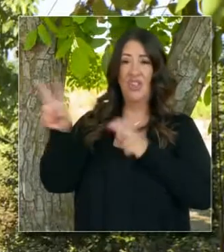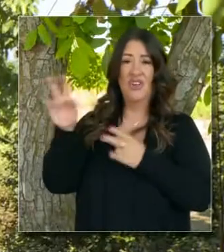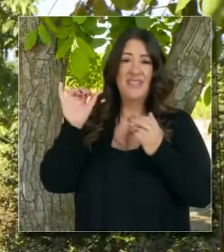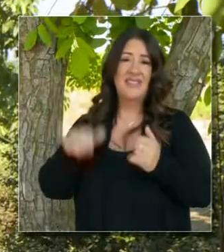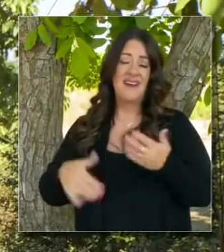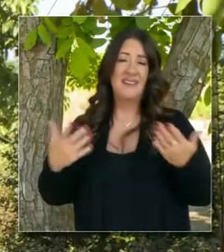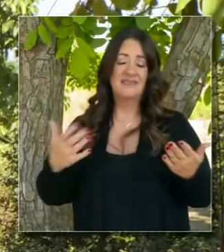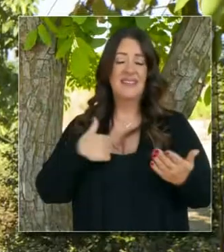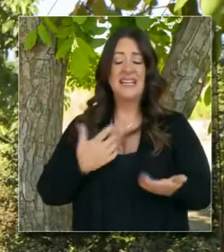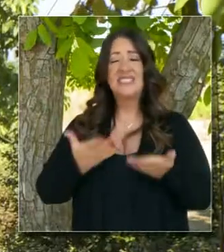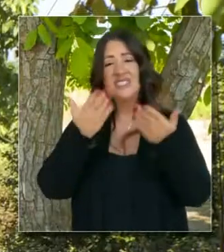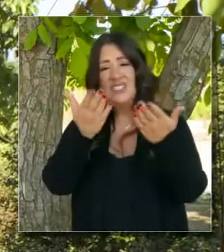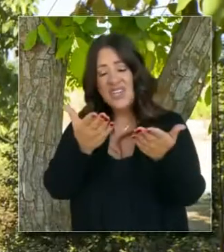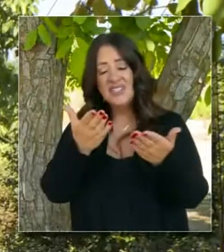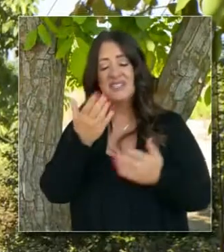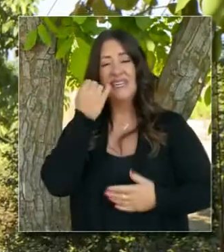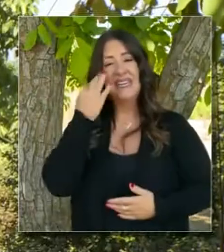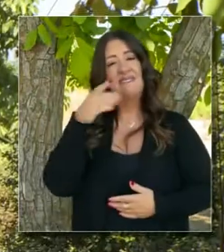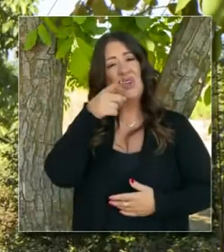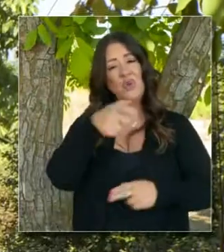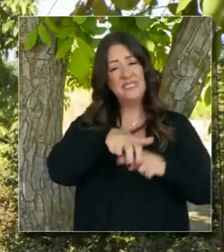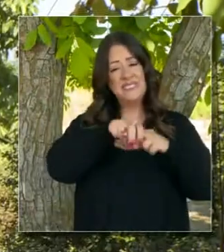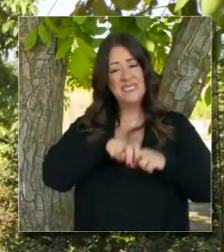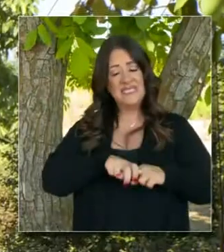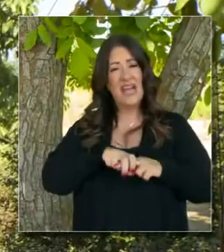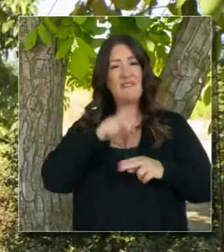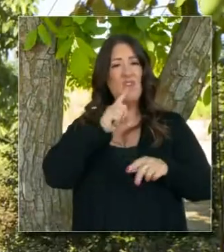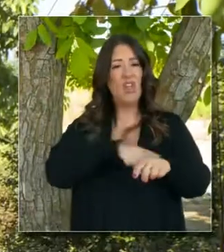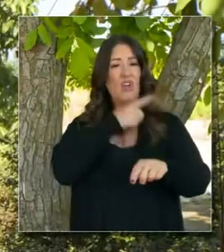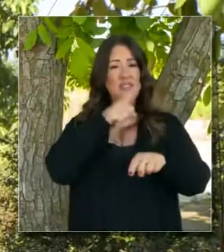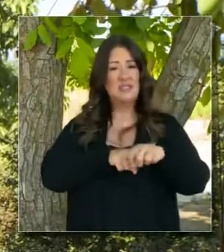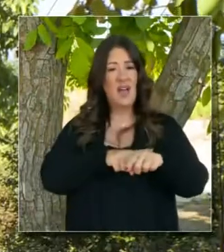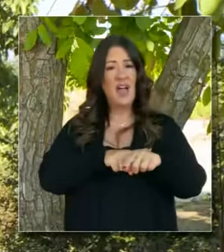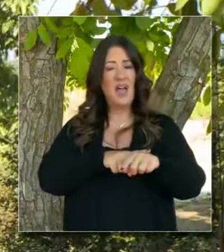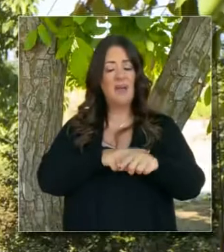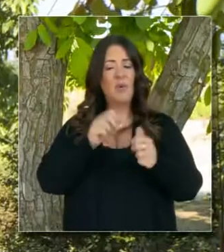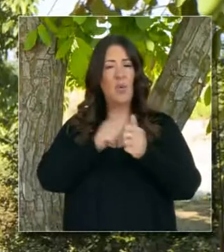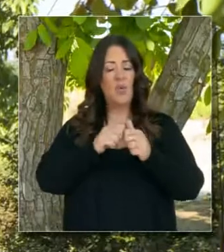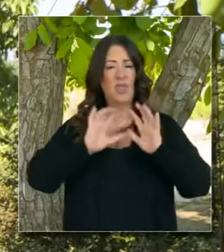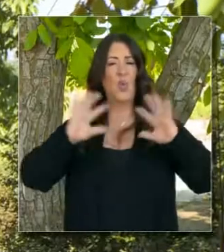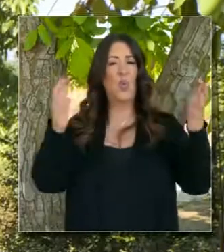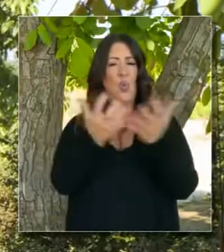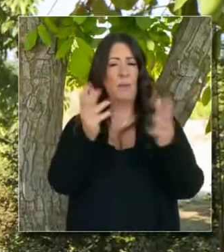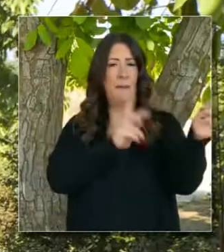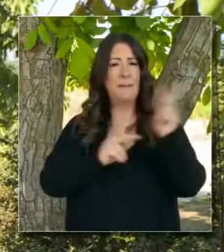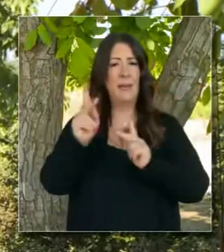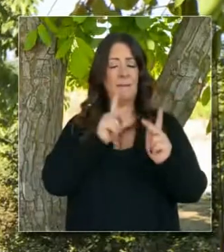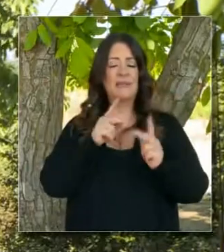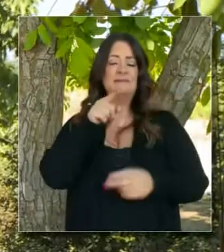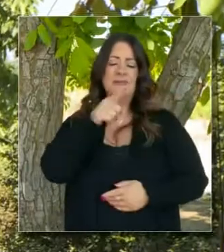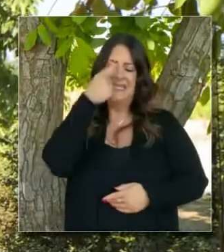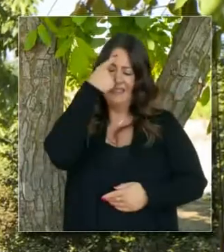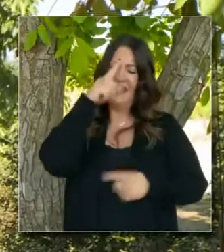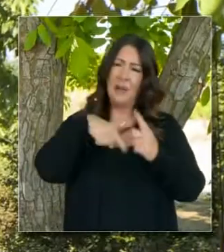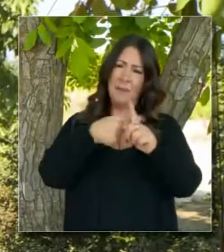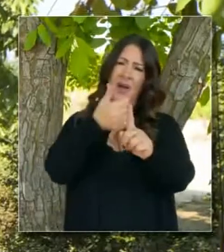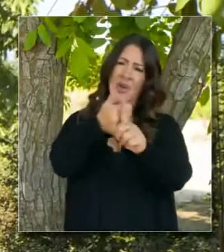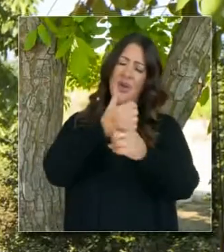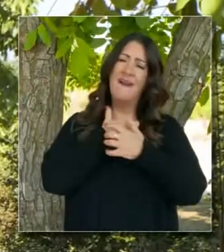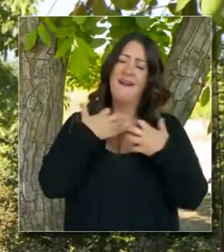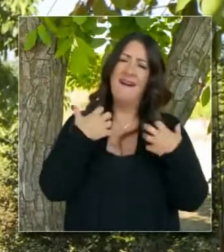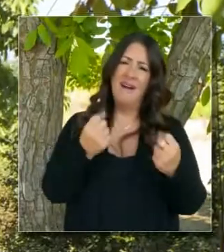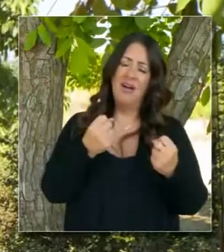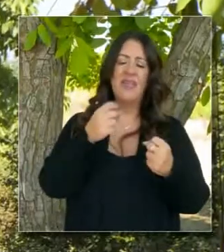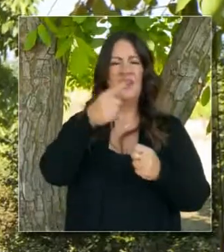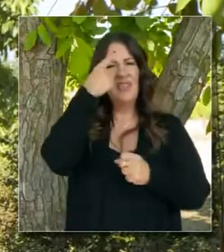mandatos de usar mascarilla. Tal vez sí sugeriría que si está usted sentado por un periodo de tiempo largo con otras personas, que considere